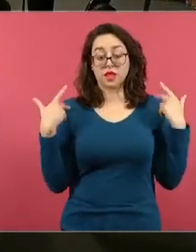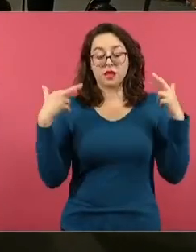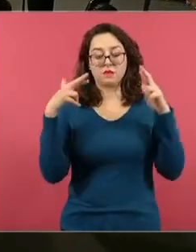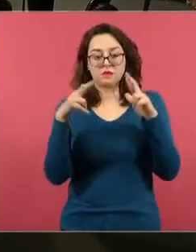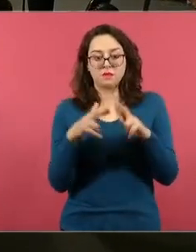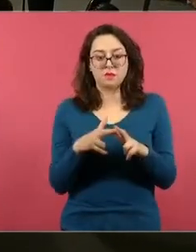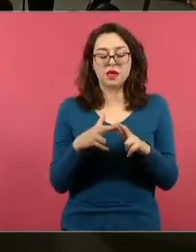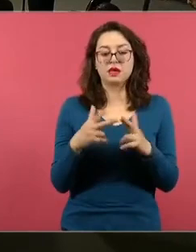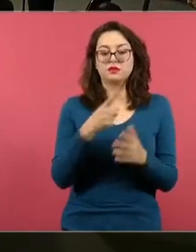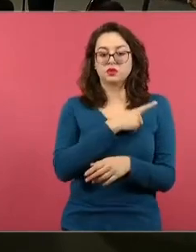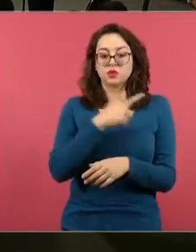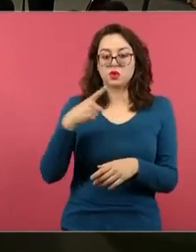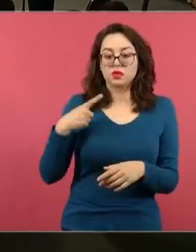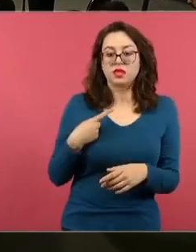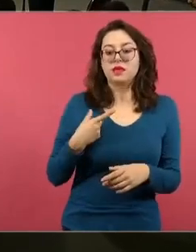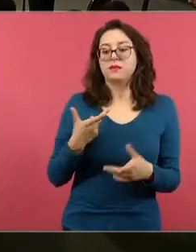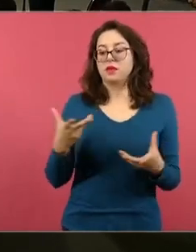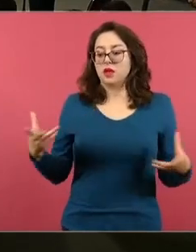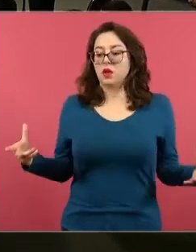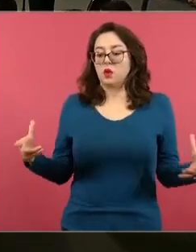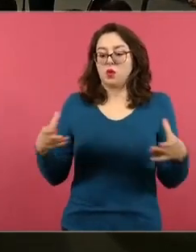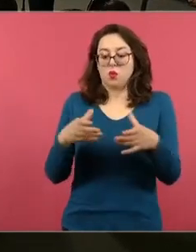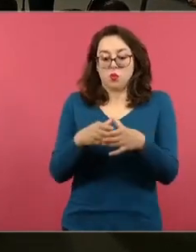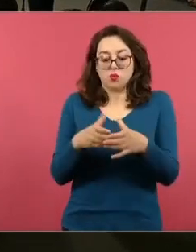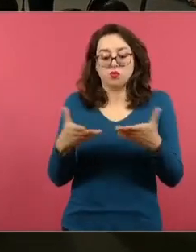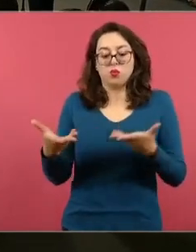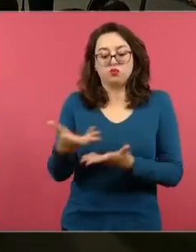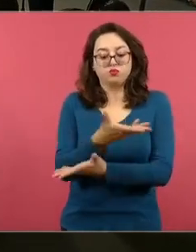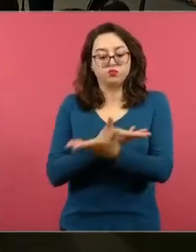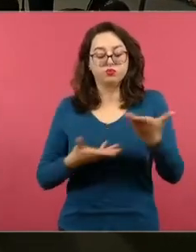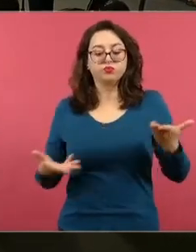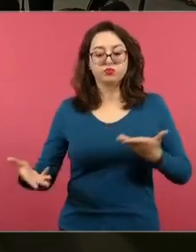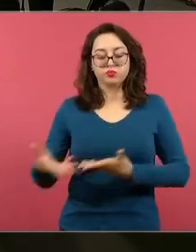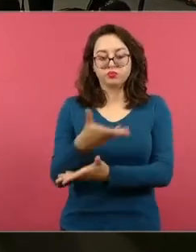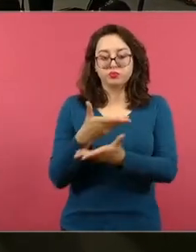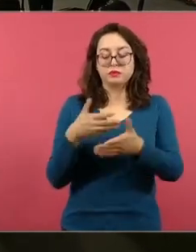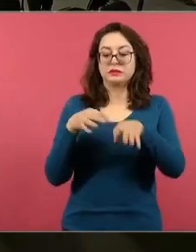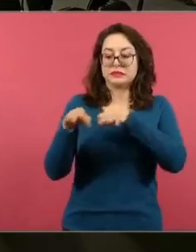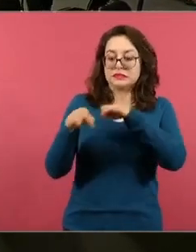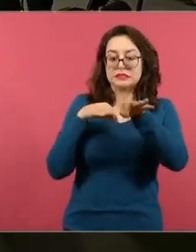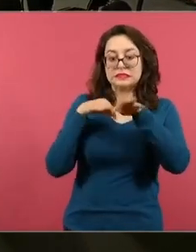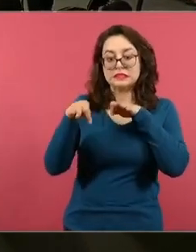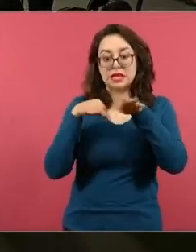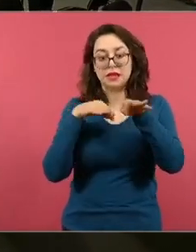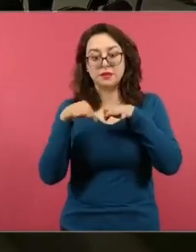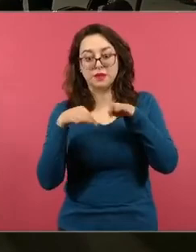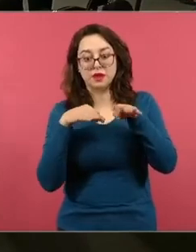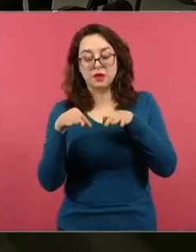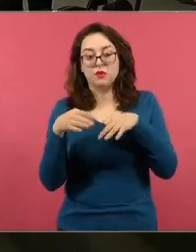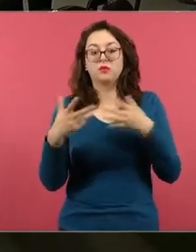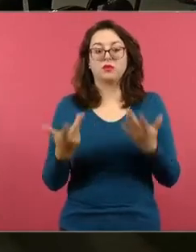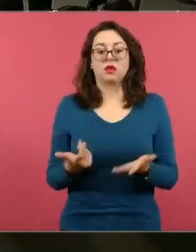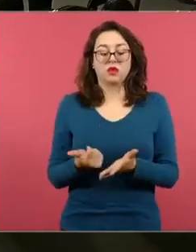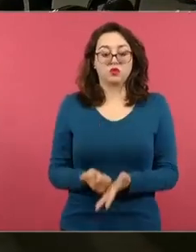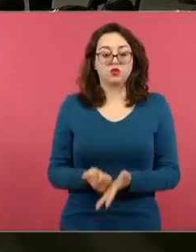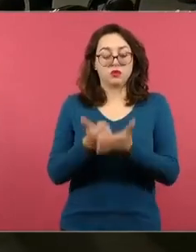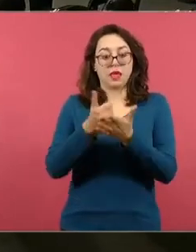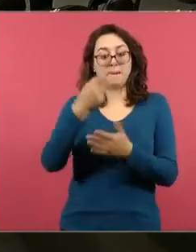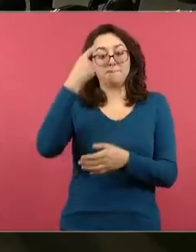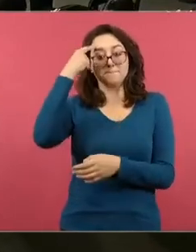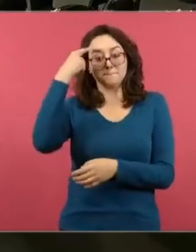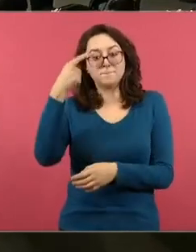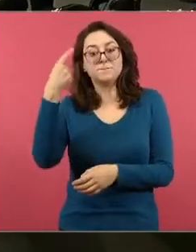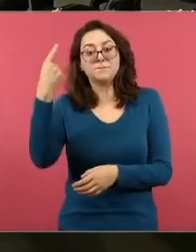comunitario, va a realizar, va a ser la guía para que el